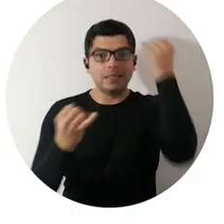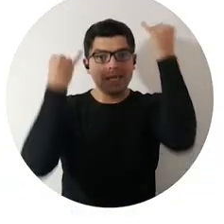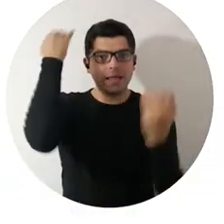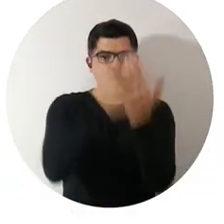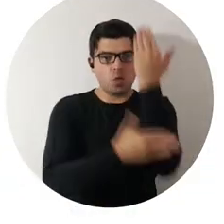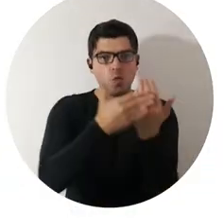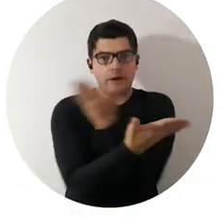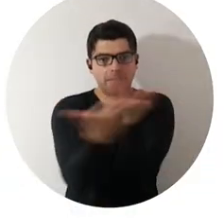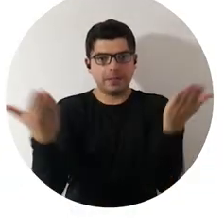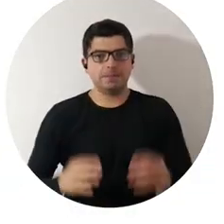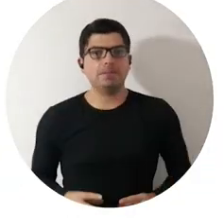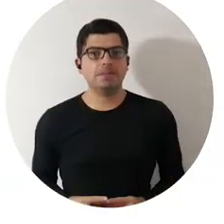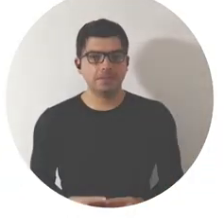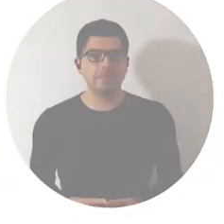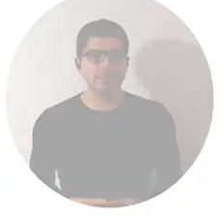e innovador.